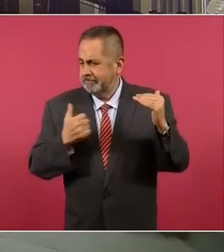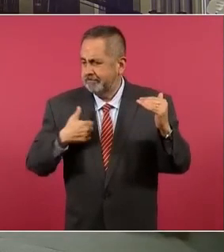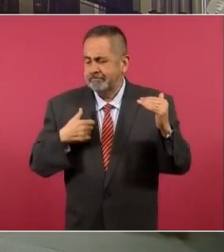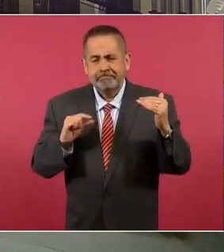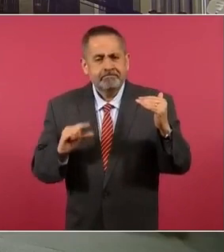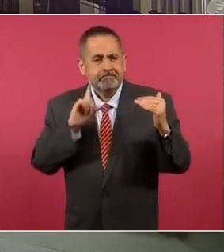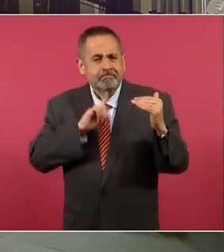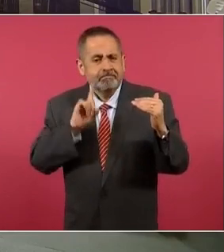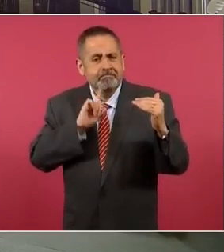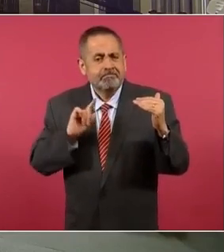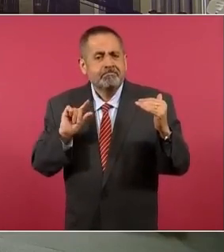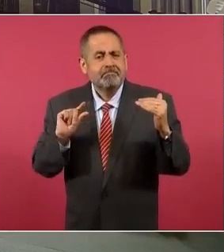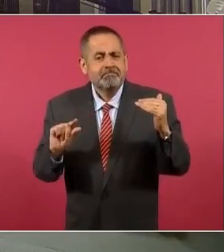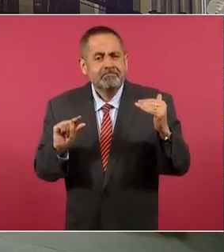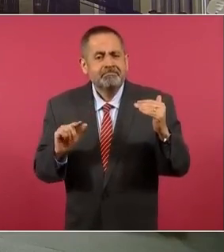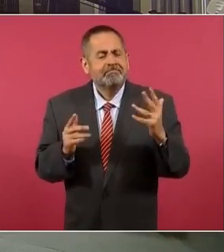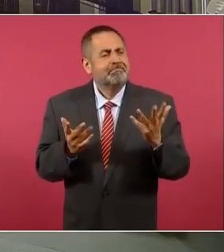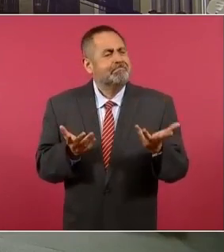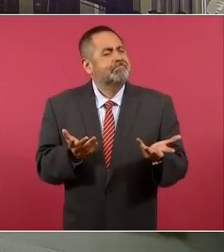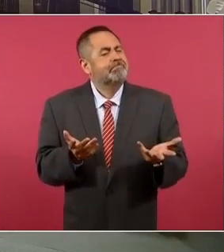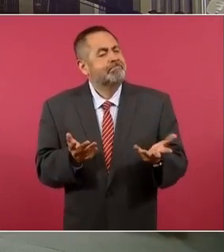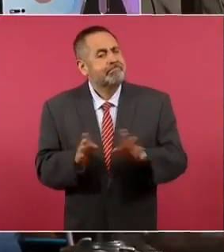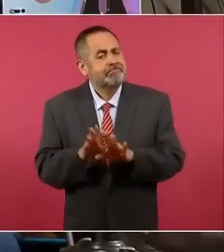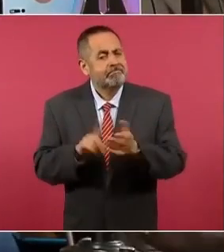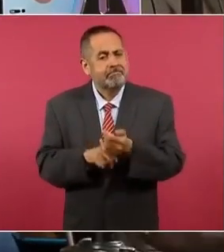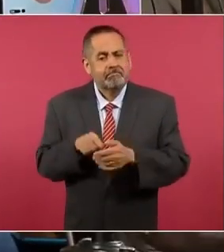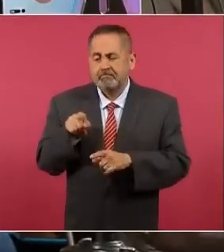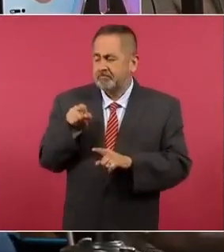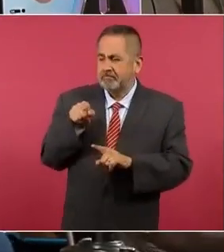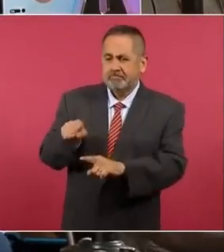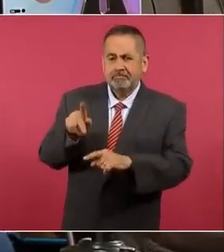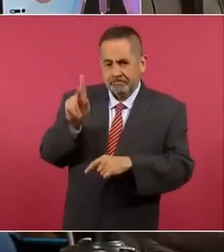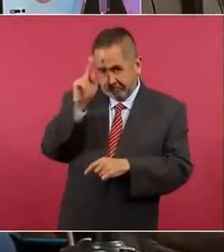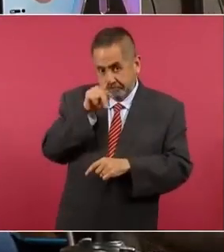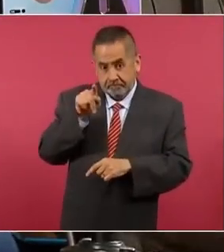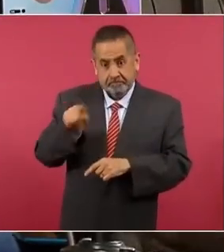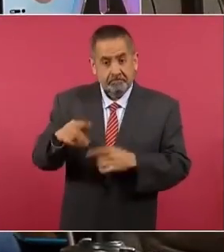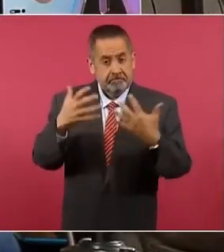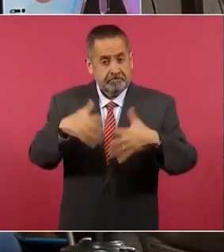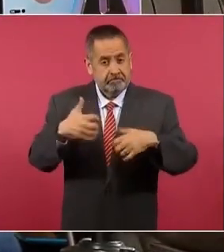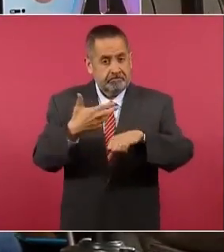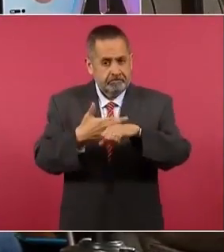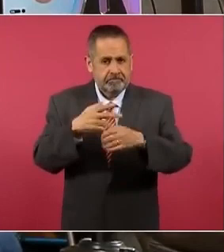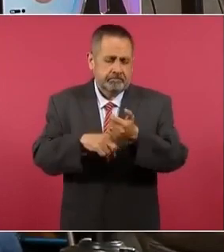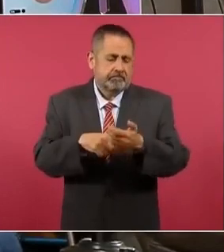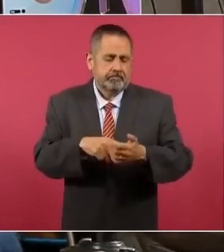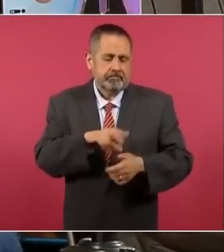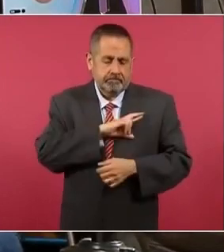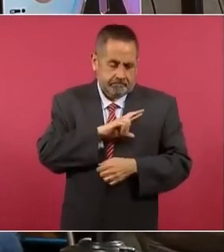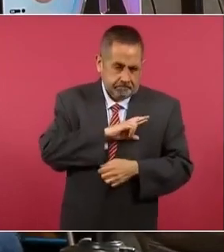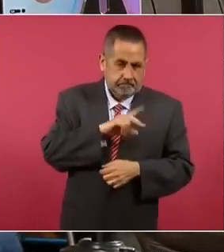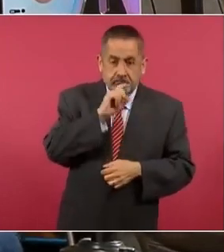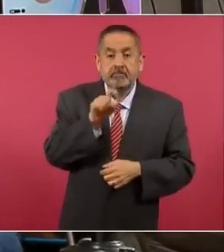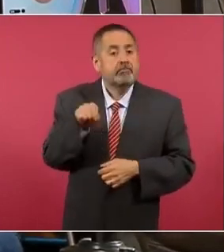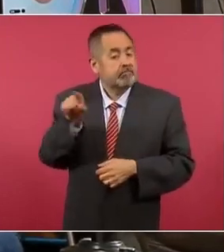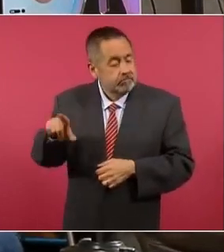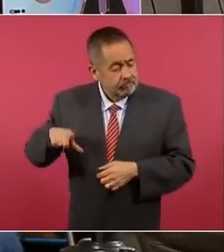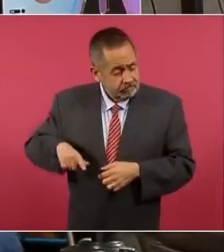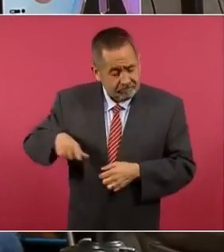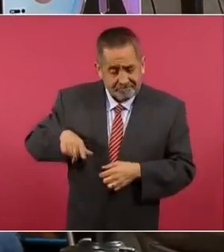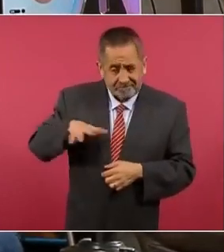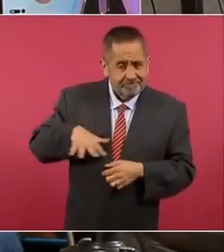áreas en donde más está golpeada este sector es en el área empresarial, en los privados, también en el sector público.